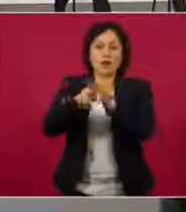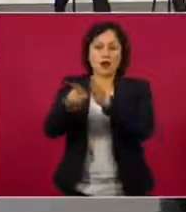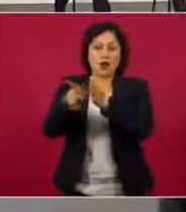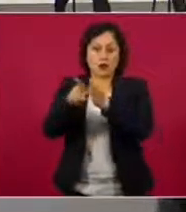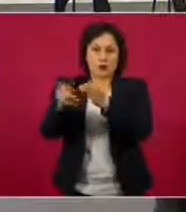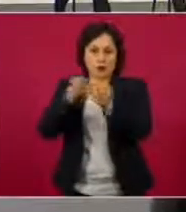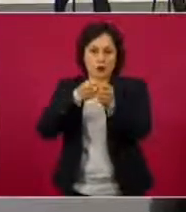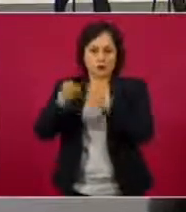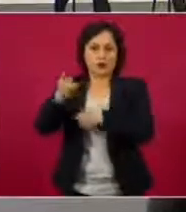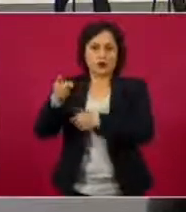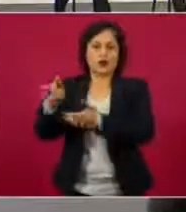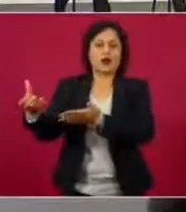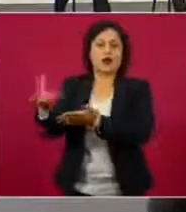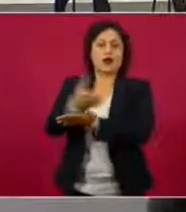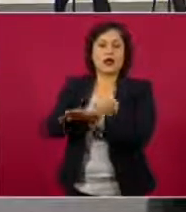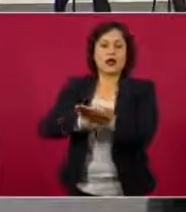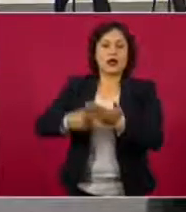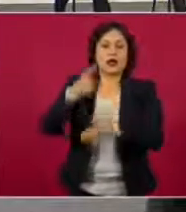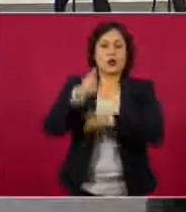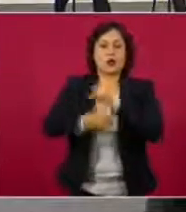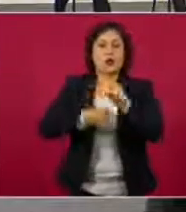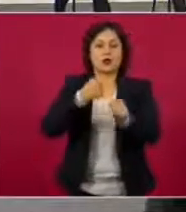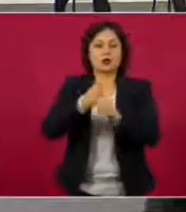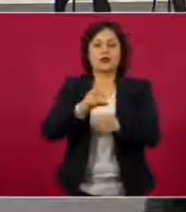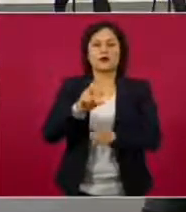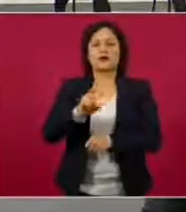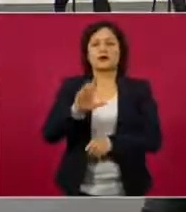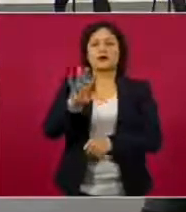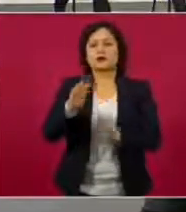35 millones de pesos.